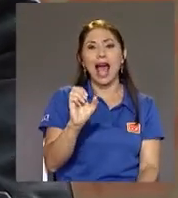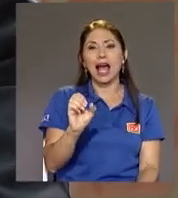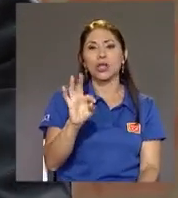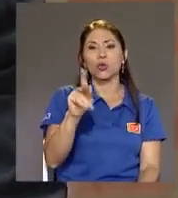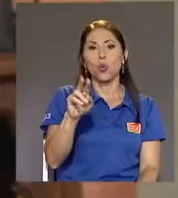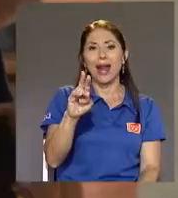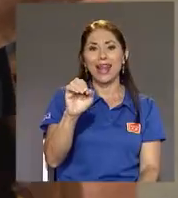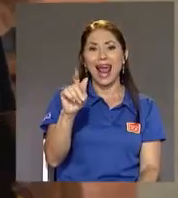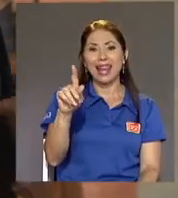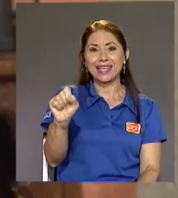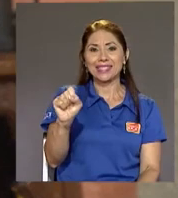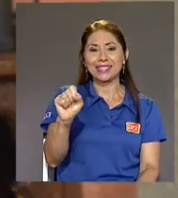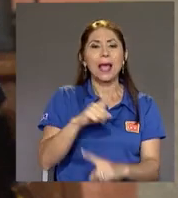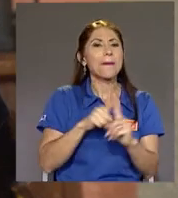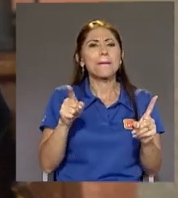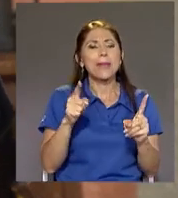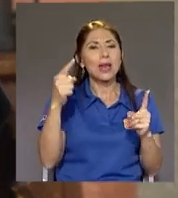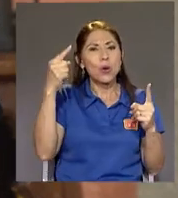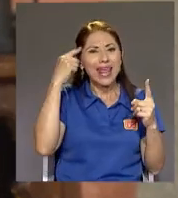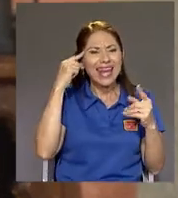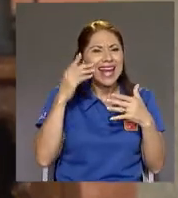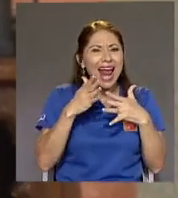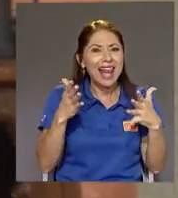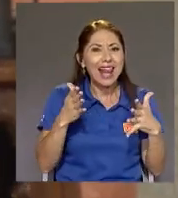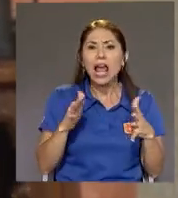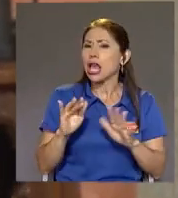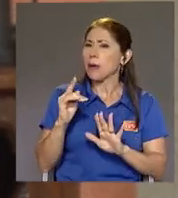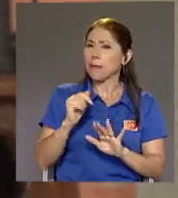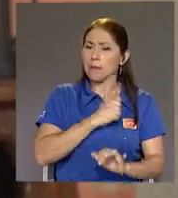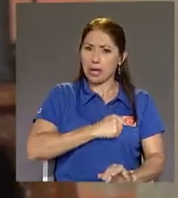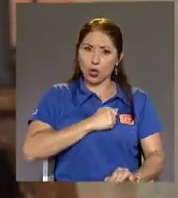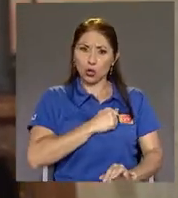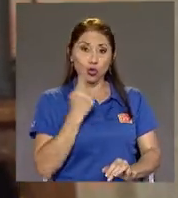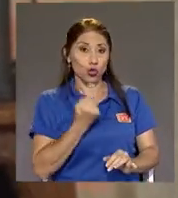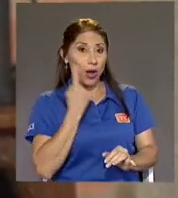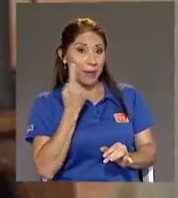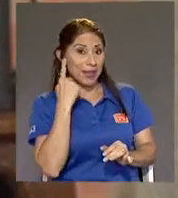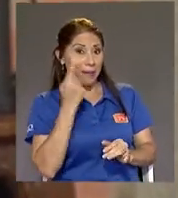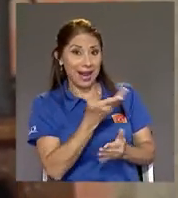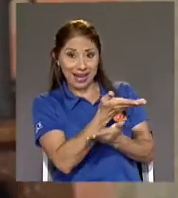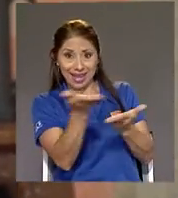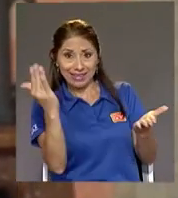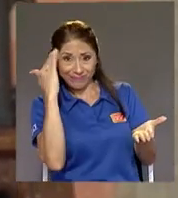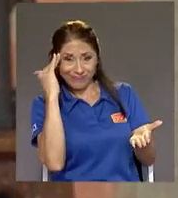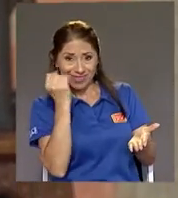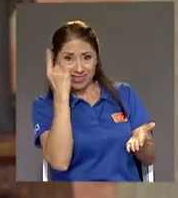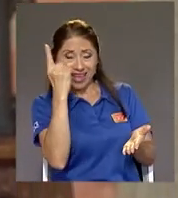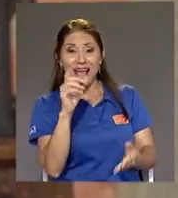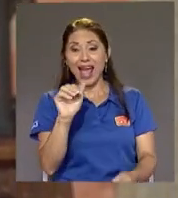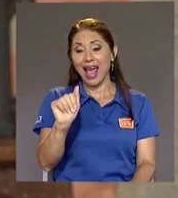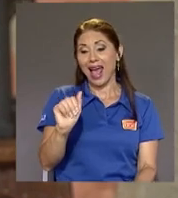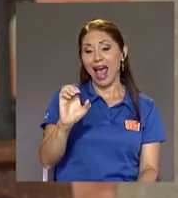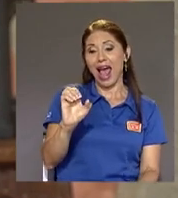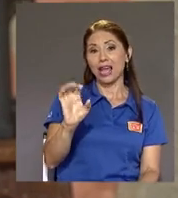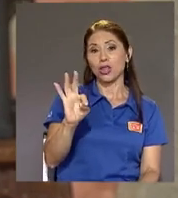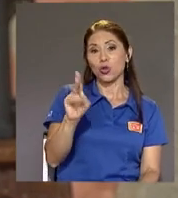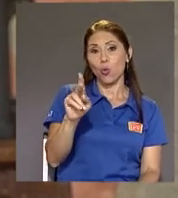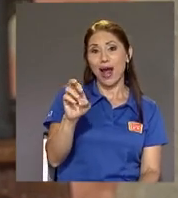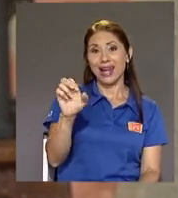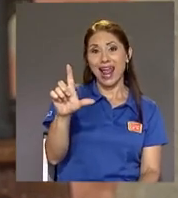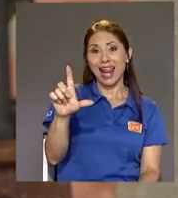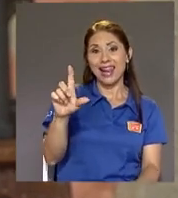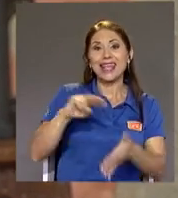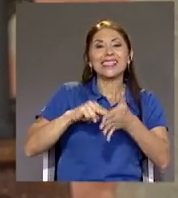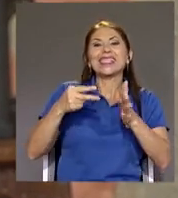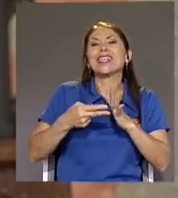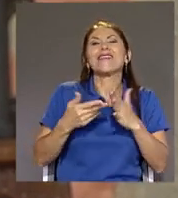Perdón Alvaro Nada más para las amigas y amigos Actuarial Quiere decir La técnica de los matemáticos Que